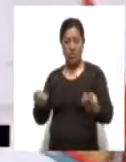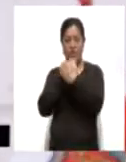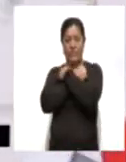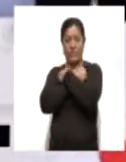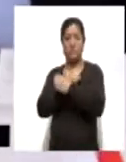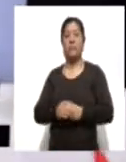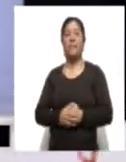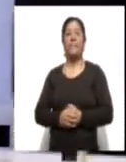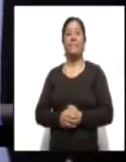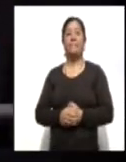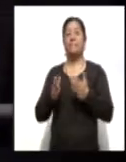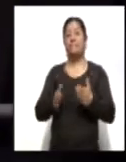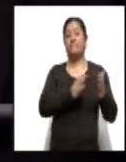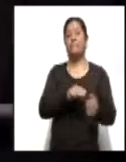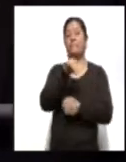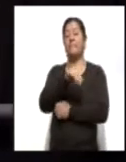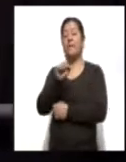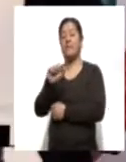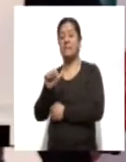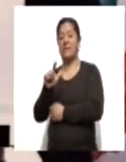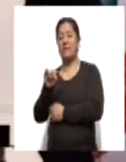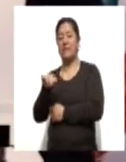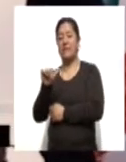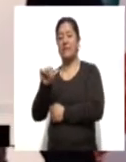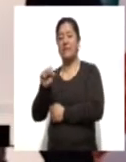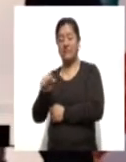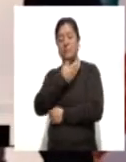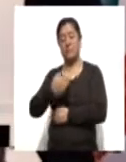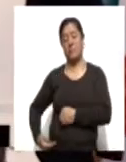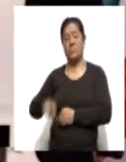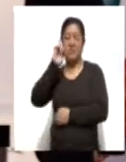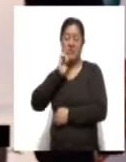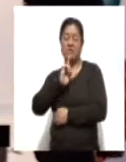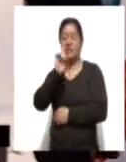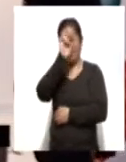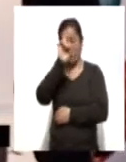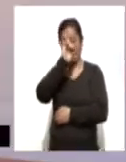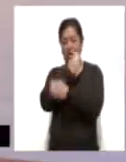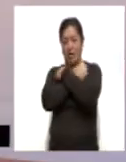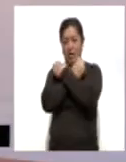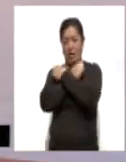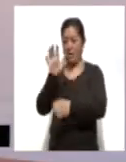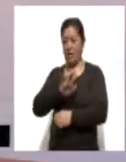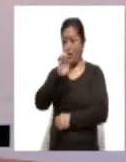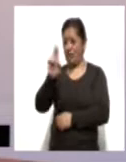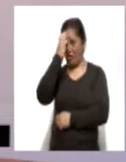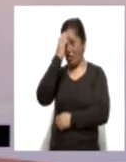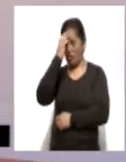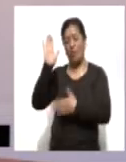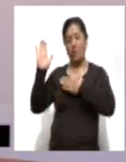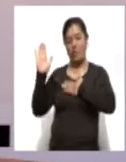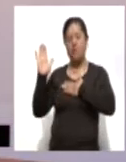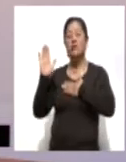En su oportunidad, Nifa Salinas, presidenta del Consejo Directivo de Fundación Azteca, reconocí el compromiso del gobierno del Estado